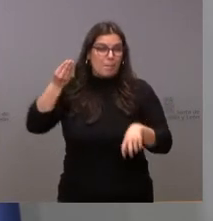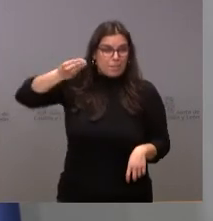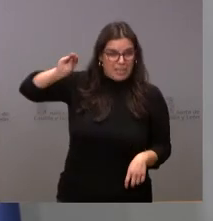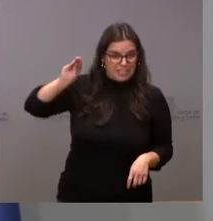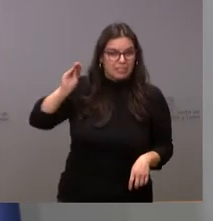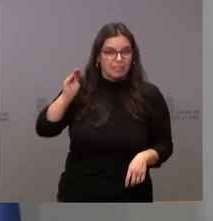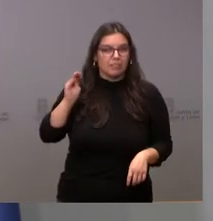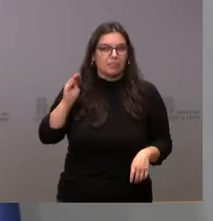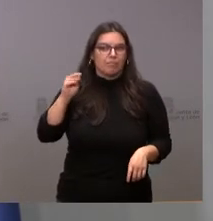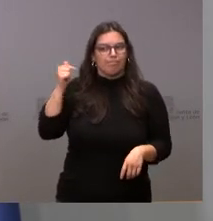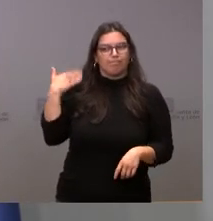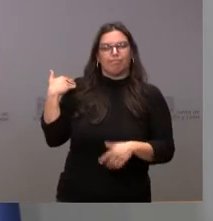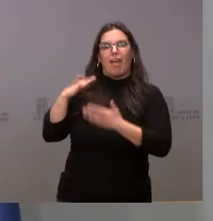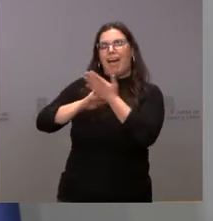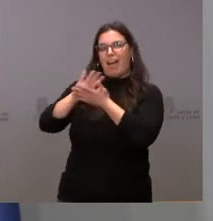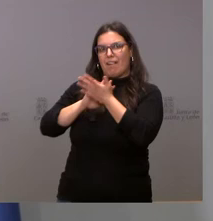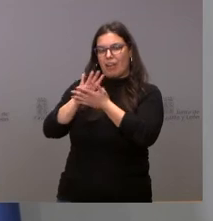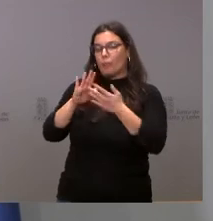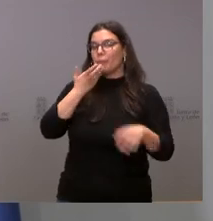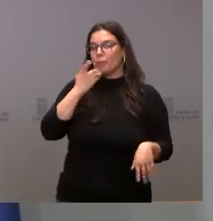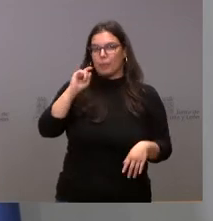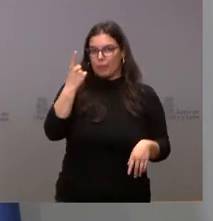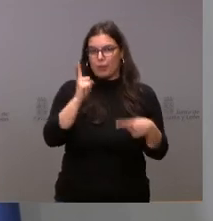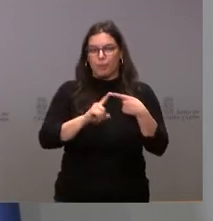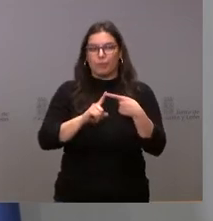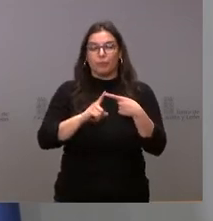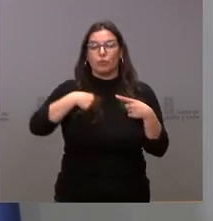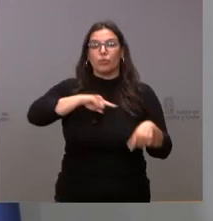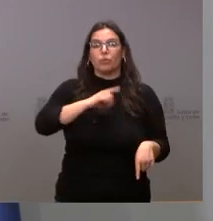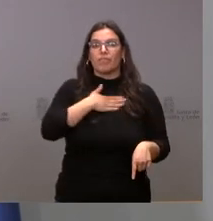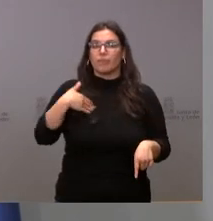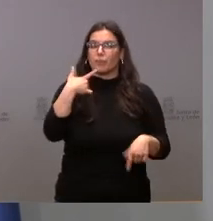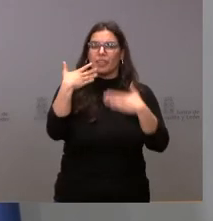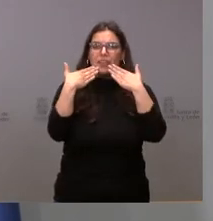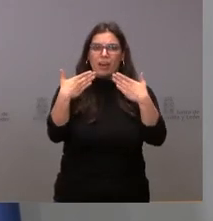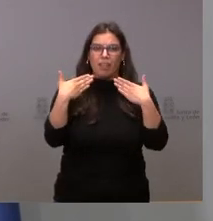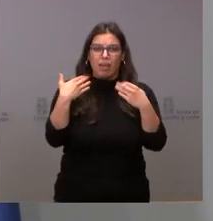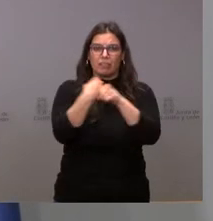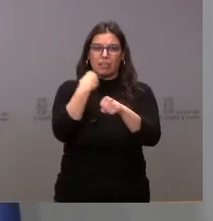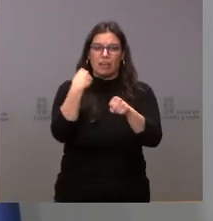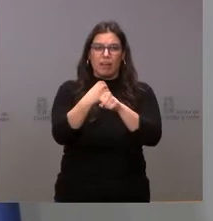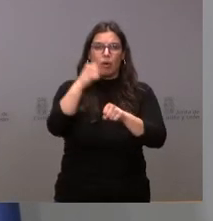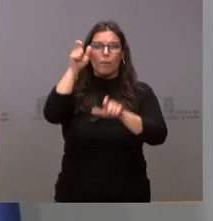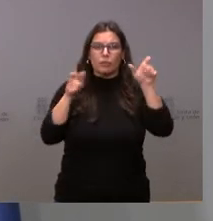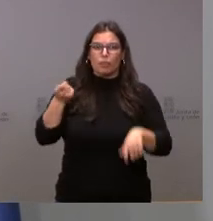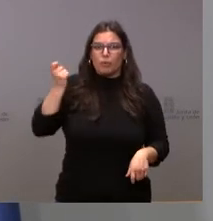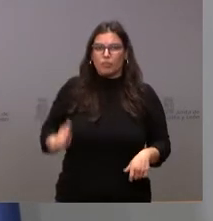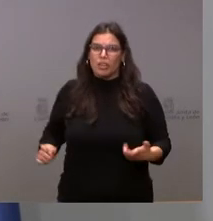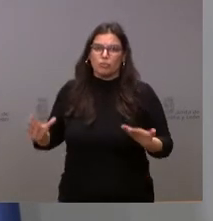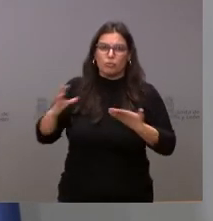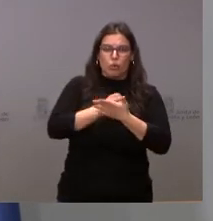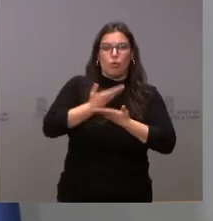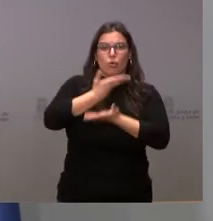que sí que hemos repasado en el Consejo de Gobierno. En primer lugar, que queremos agradecer el trabajo a todos los profesionales que han